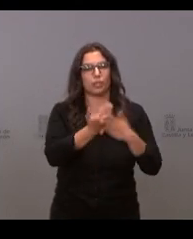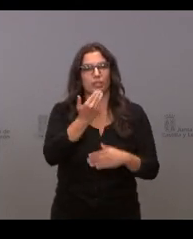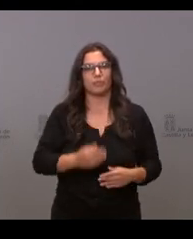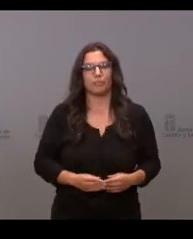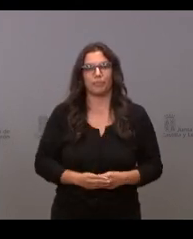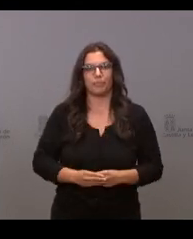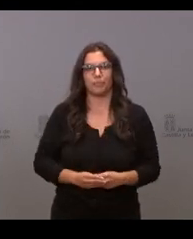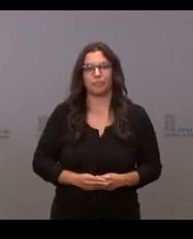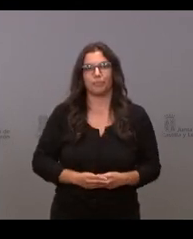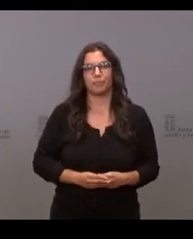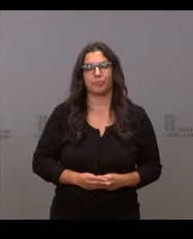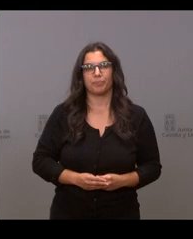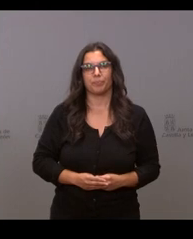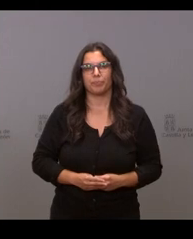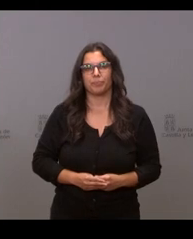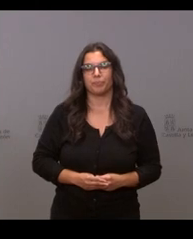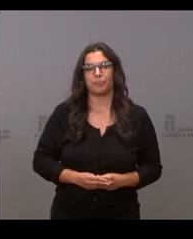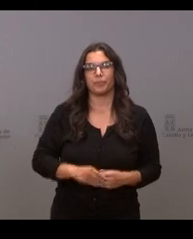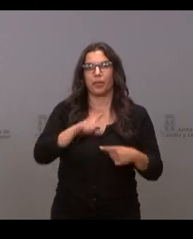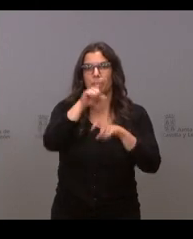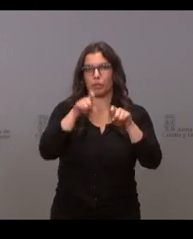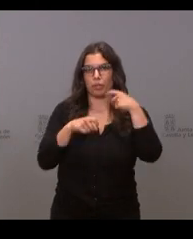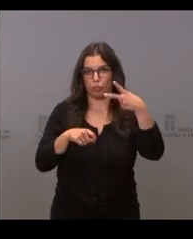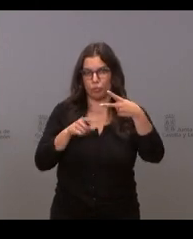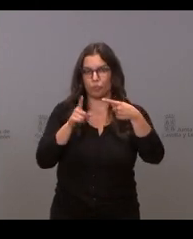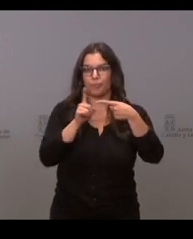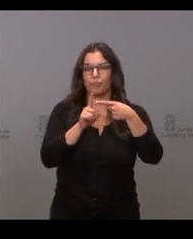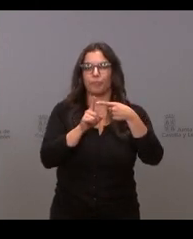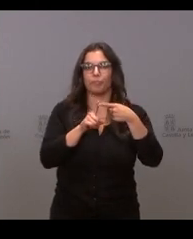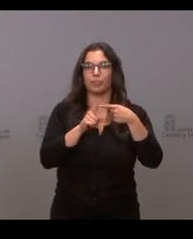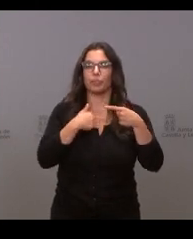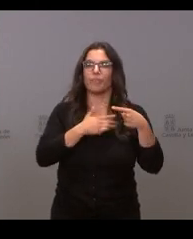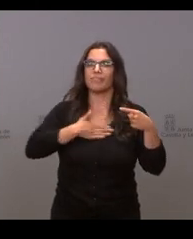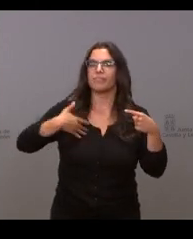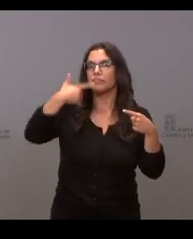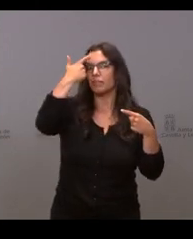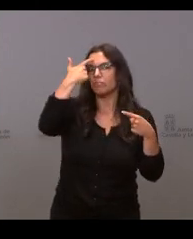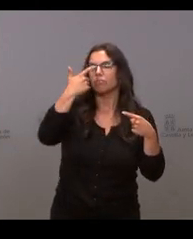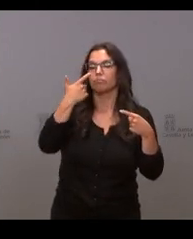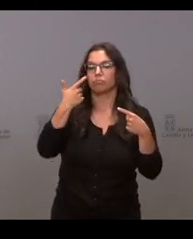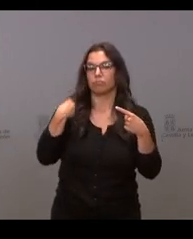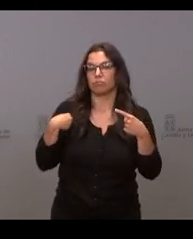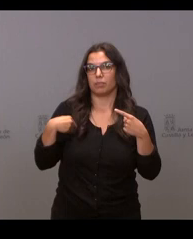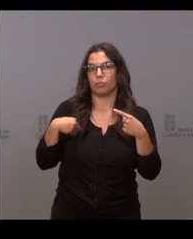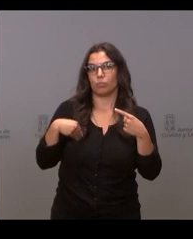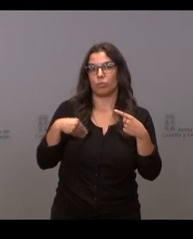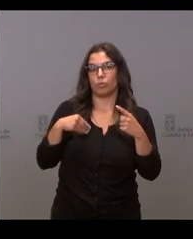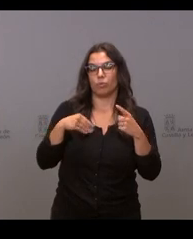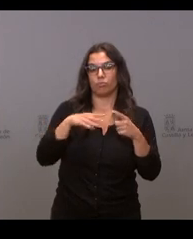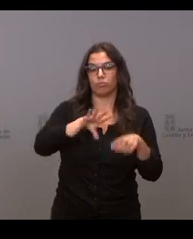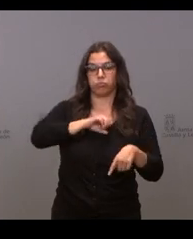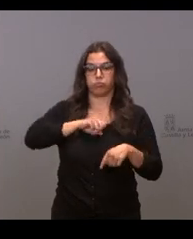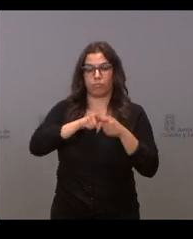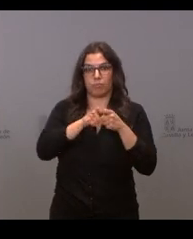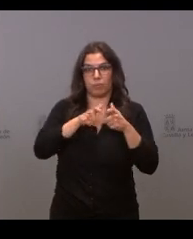vicepresidente tengo dos preguntas quería saber si en el contexto de incremento de casos que estamos de